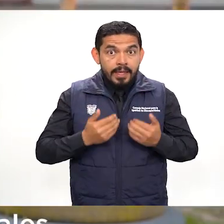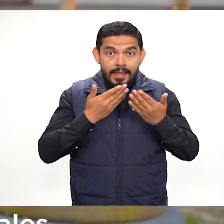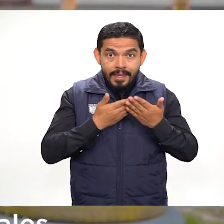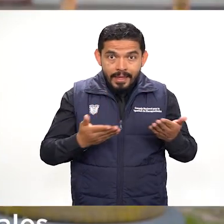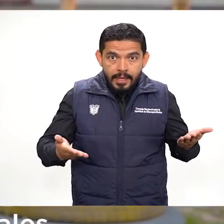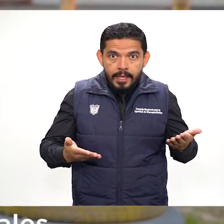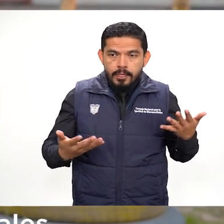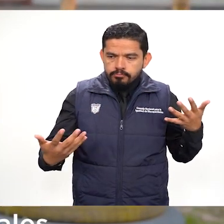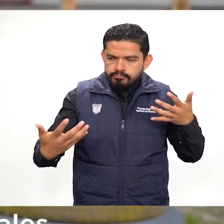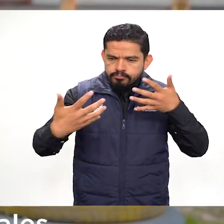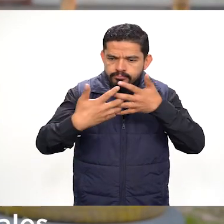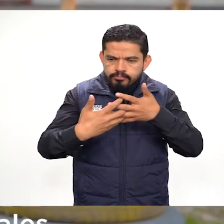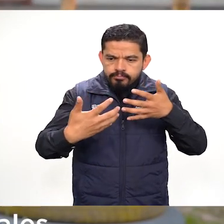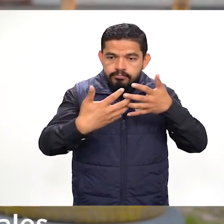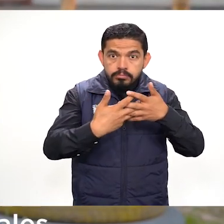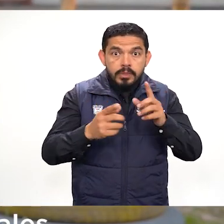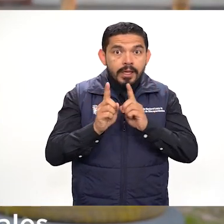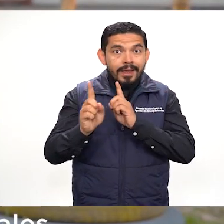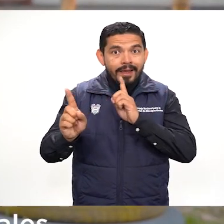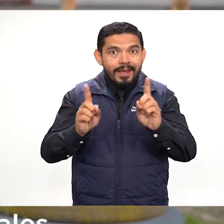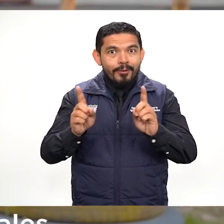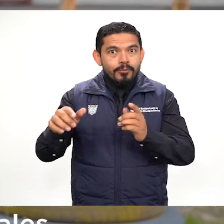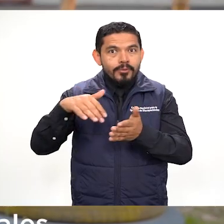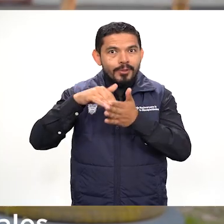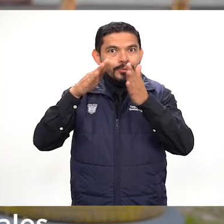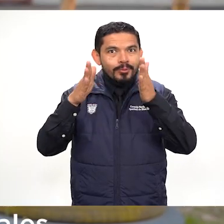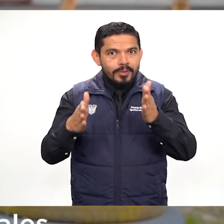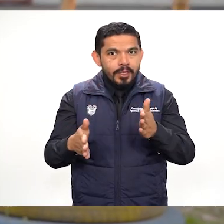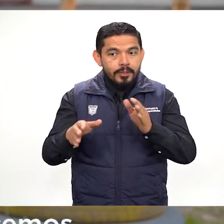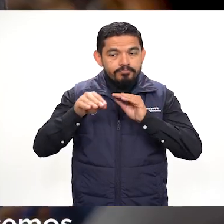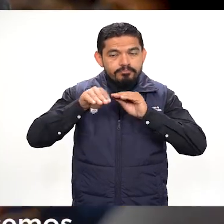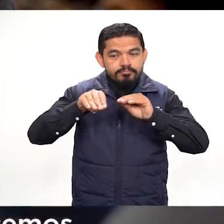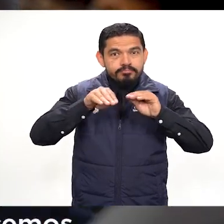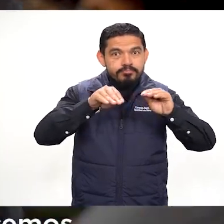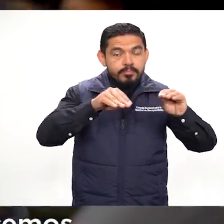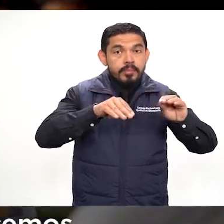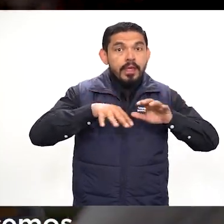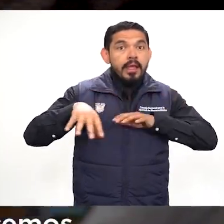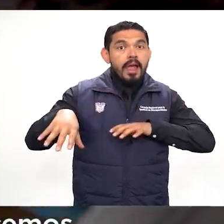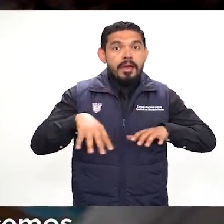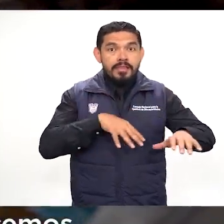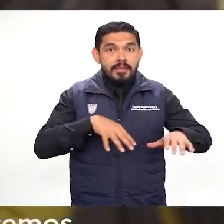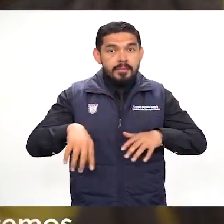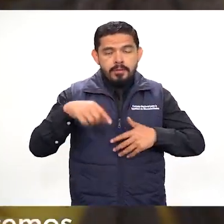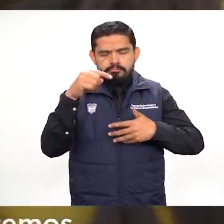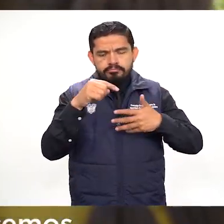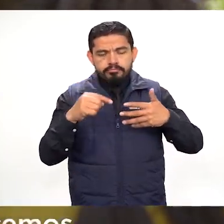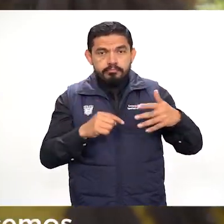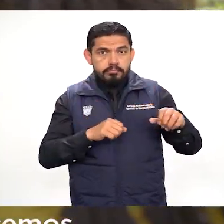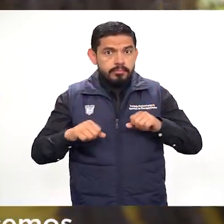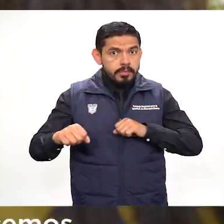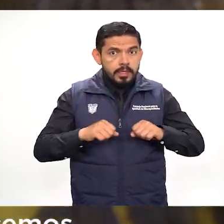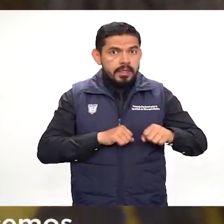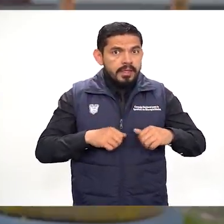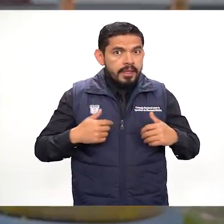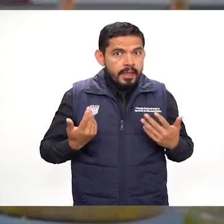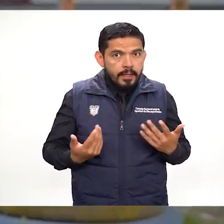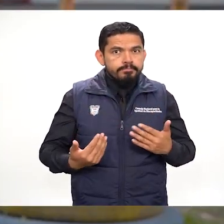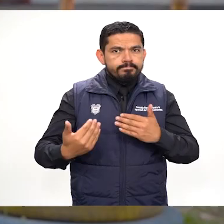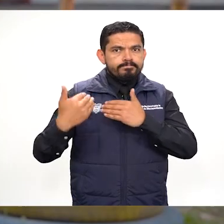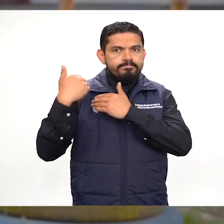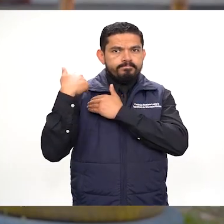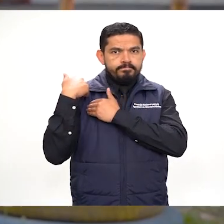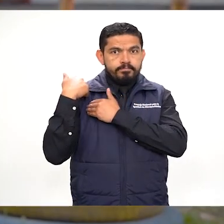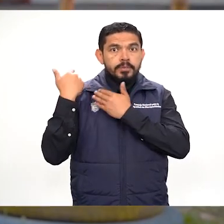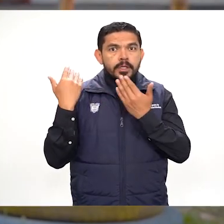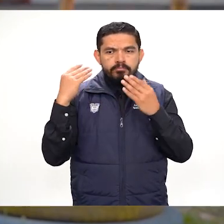responder a las necesidades individuales del estudiantado. Todas las actividades que nosotros hacemos son asumidas como